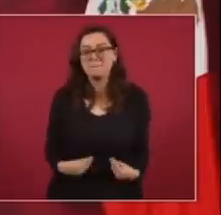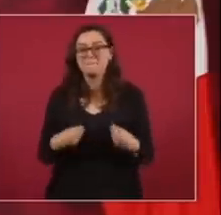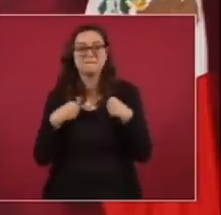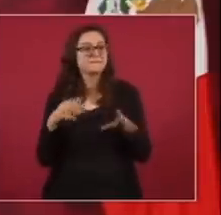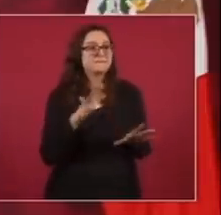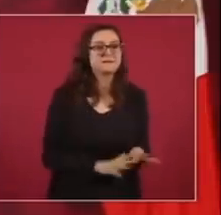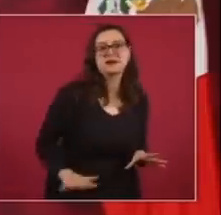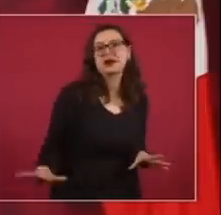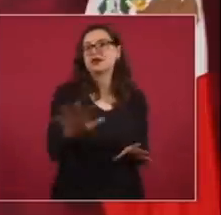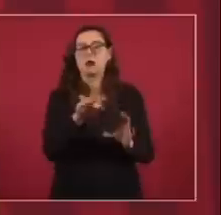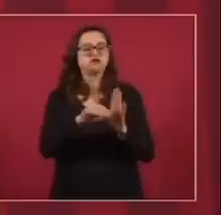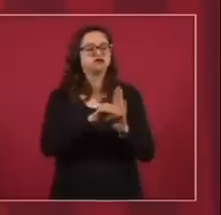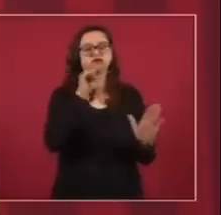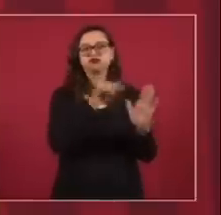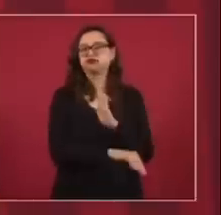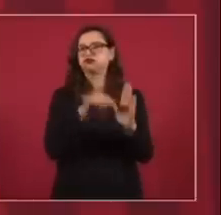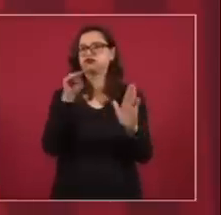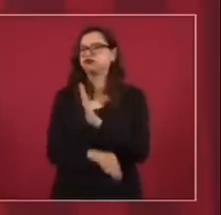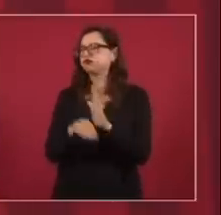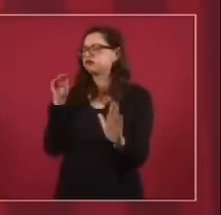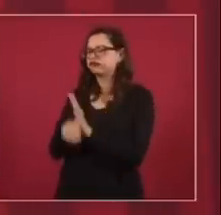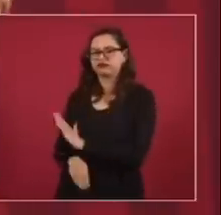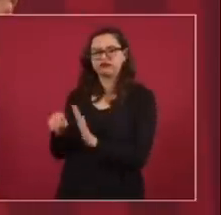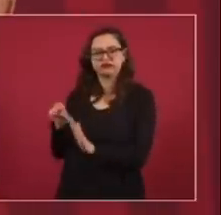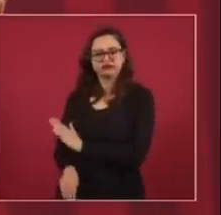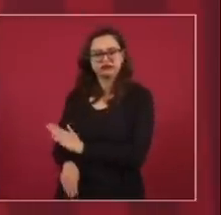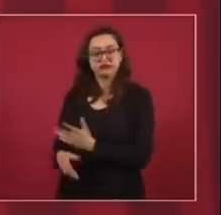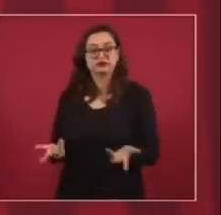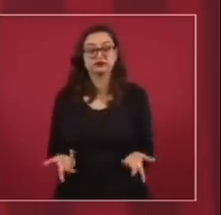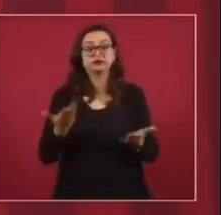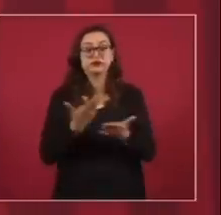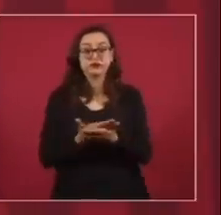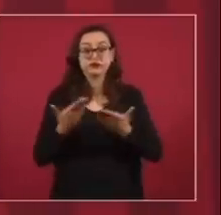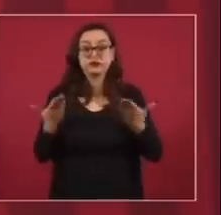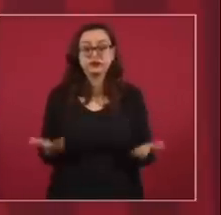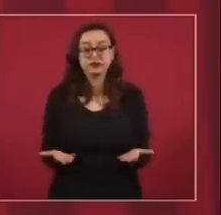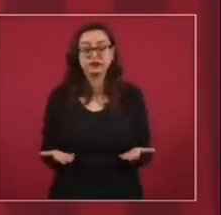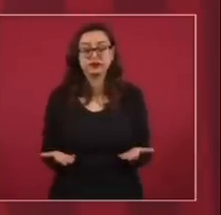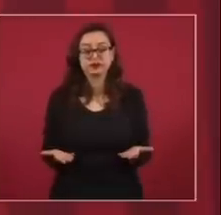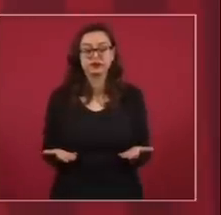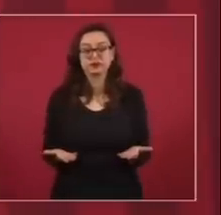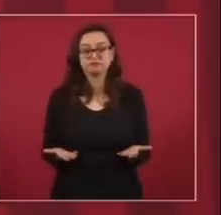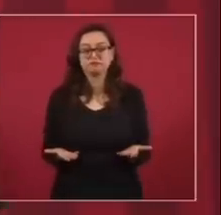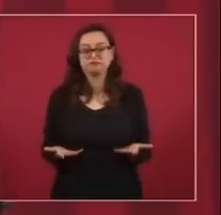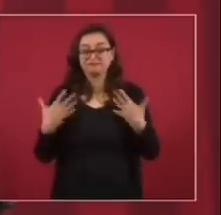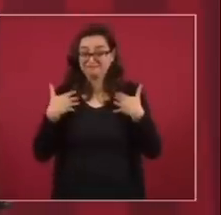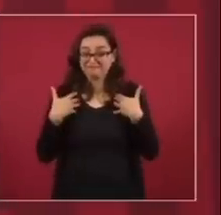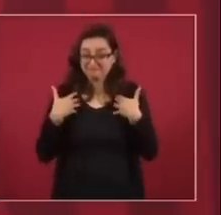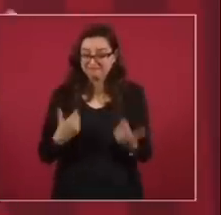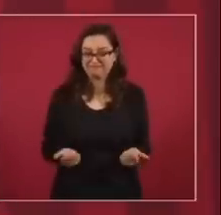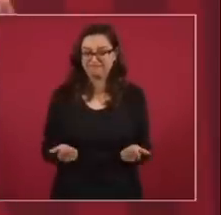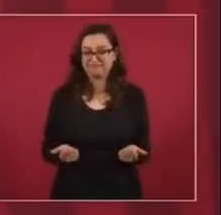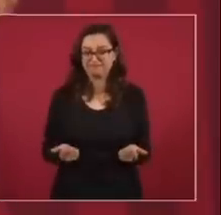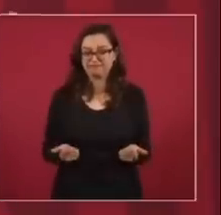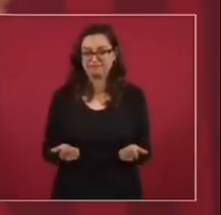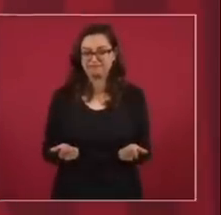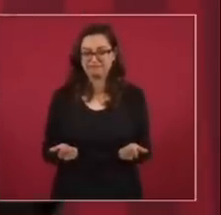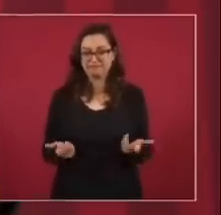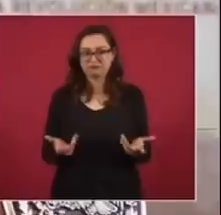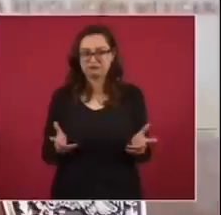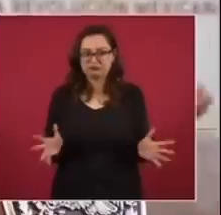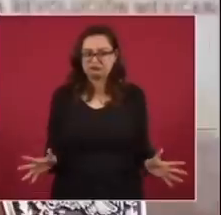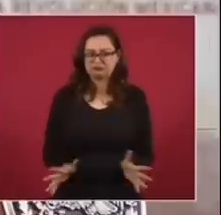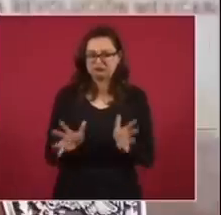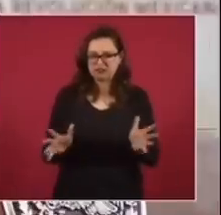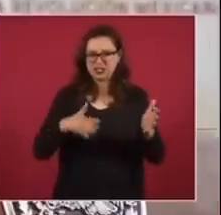decadencia entonces se debe de entender en de estar desatando odios